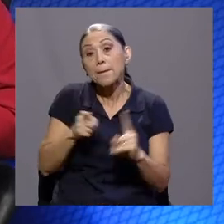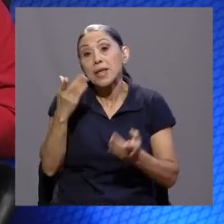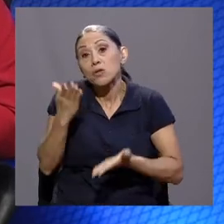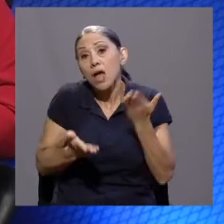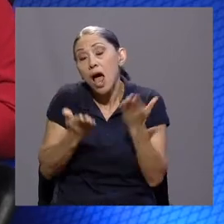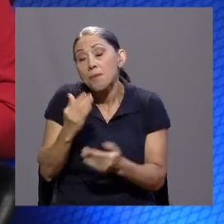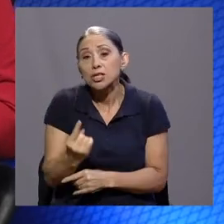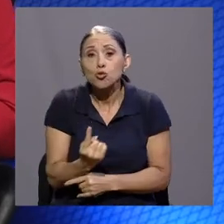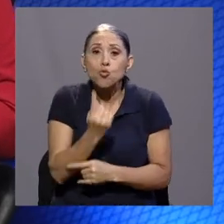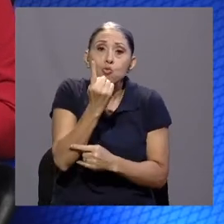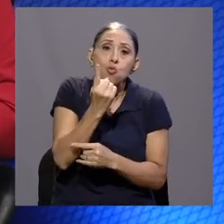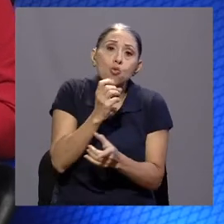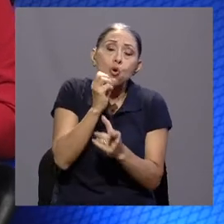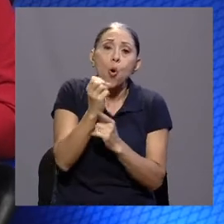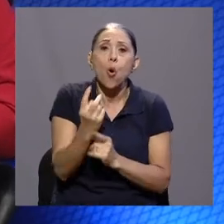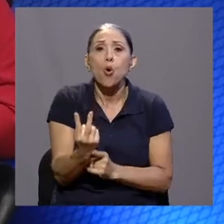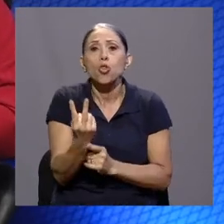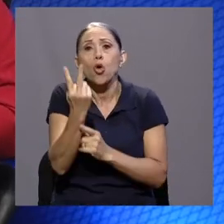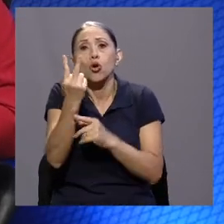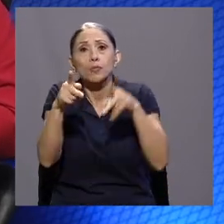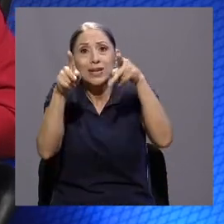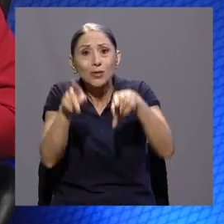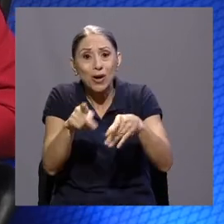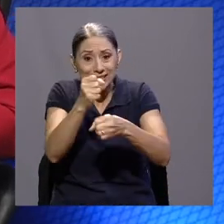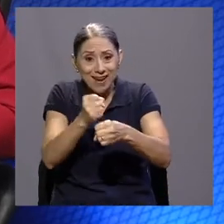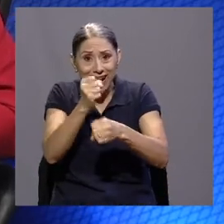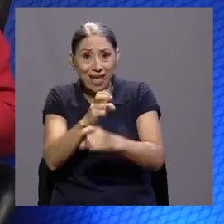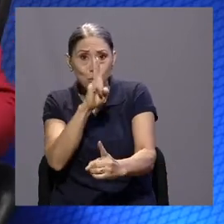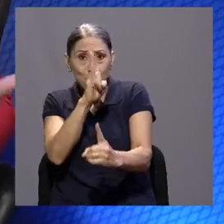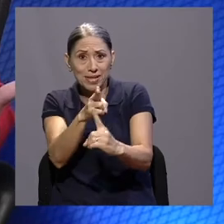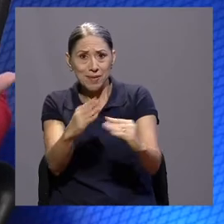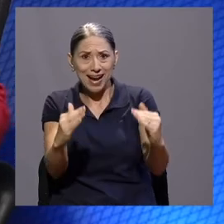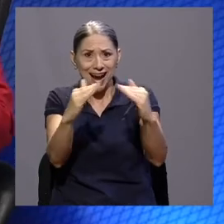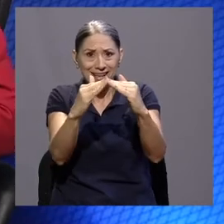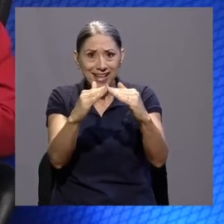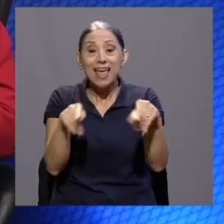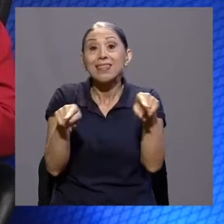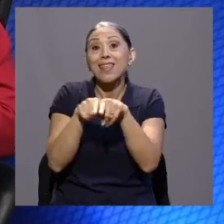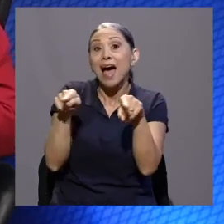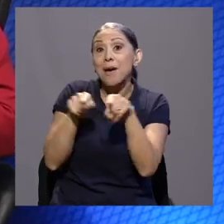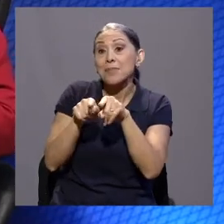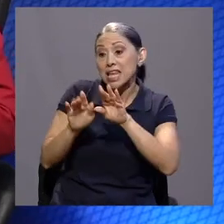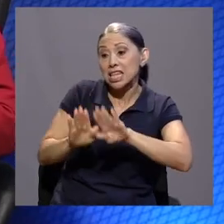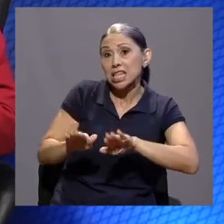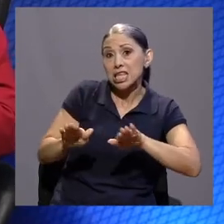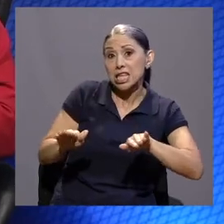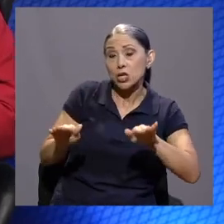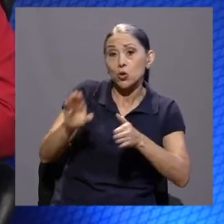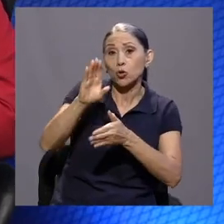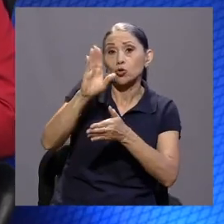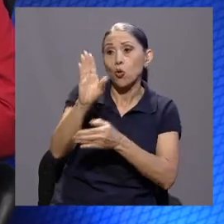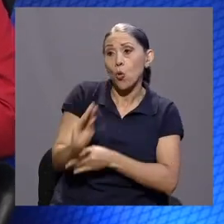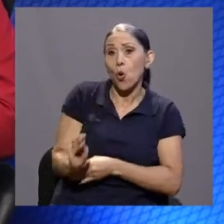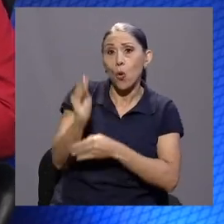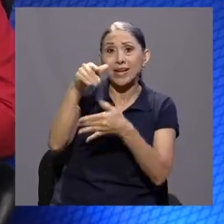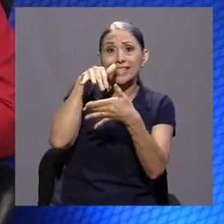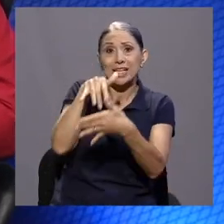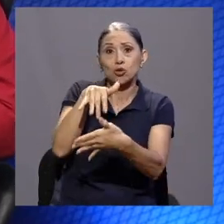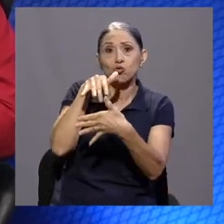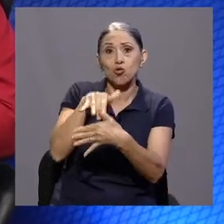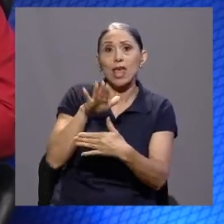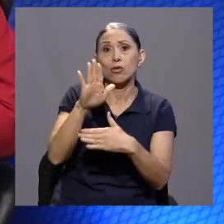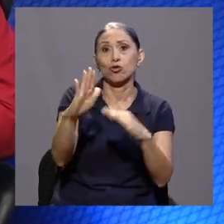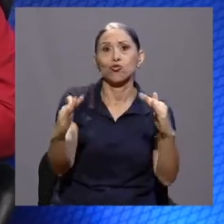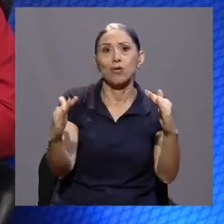o dos teletrabajadores, hay chicos en la casa que están llevando sus clases a nivel virtual también en la casa, no hay un